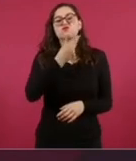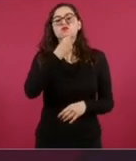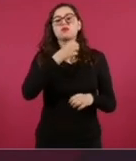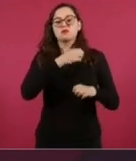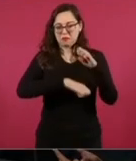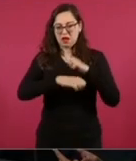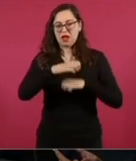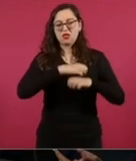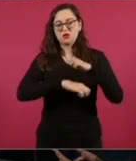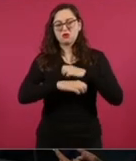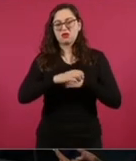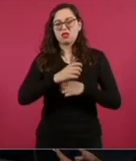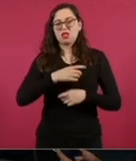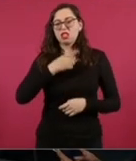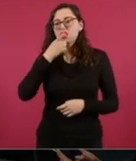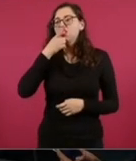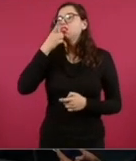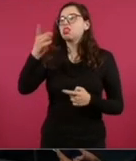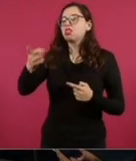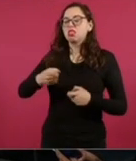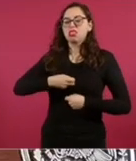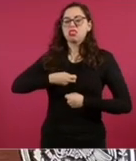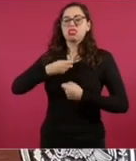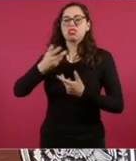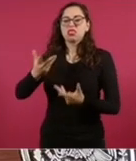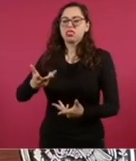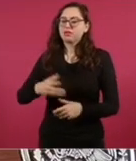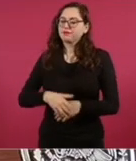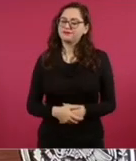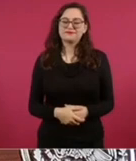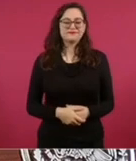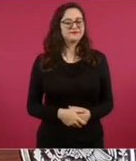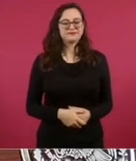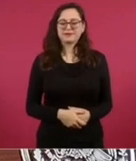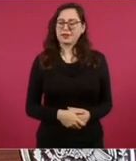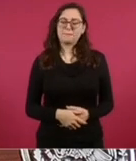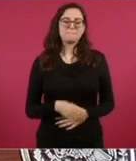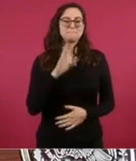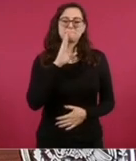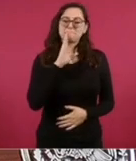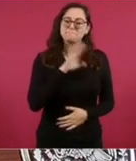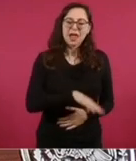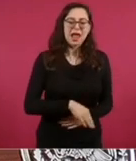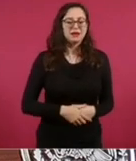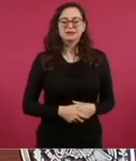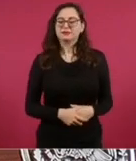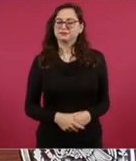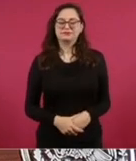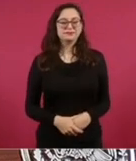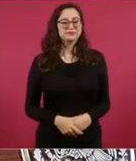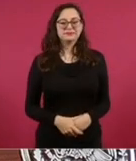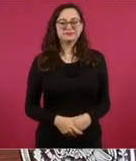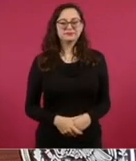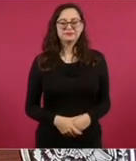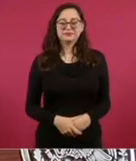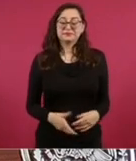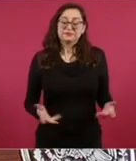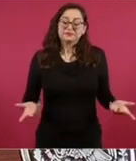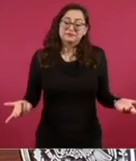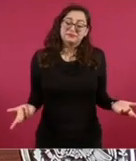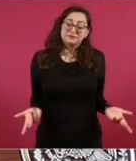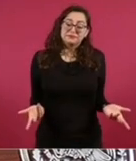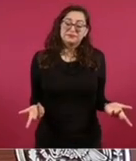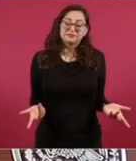del embajador Ken Salazar de ayer, pero